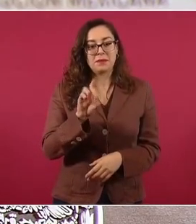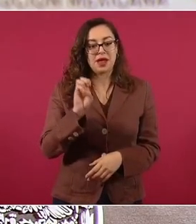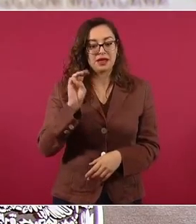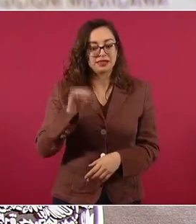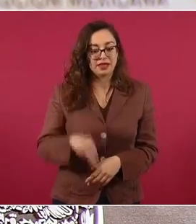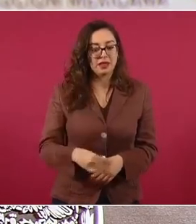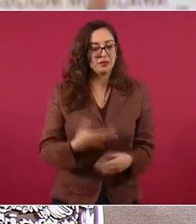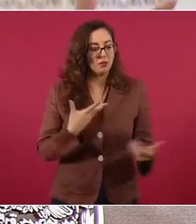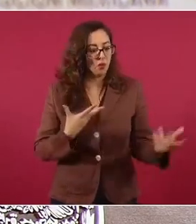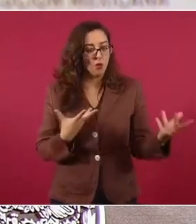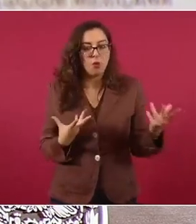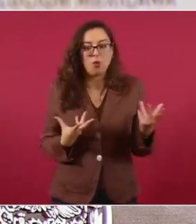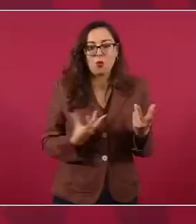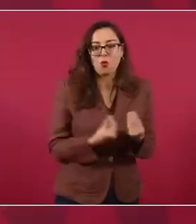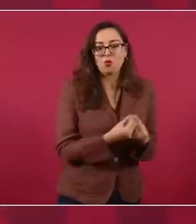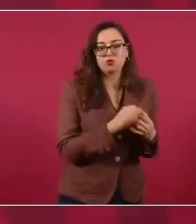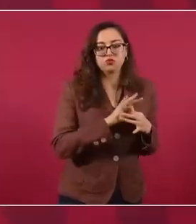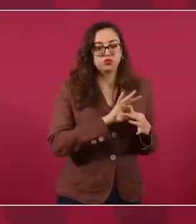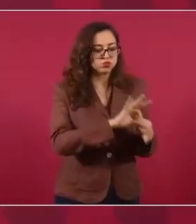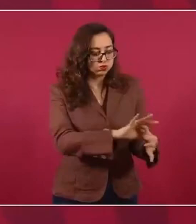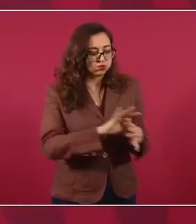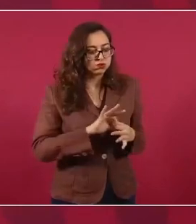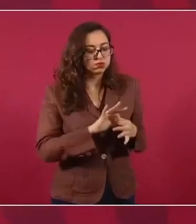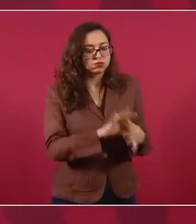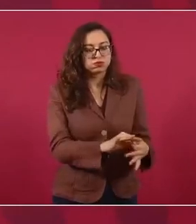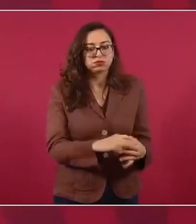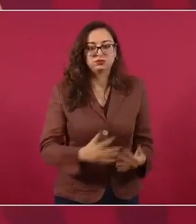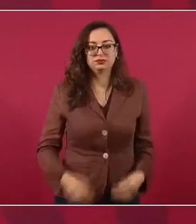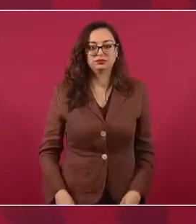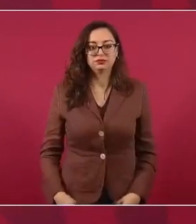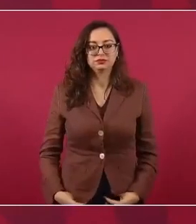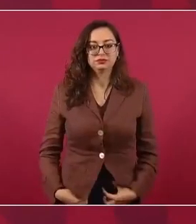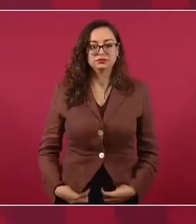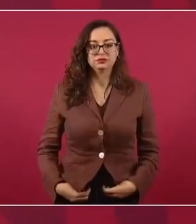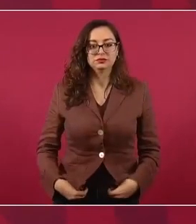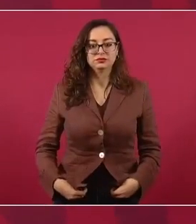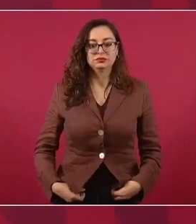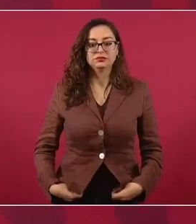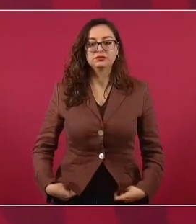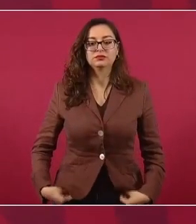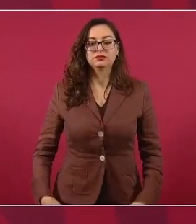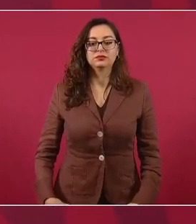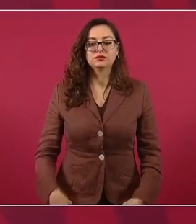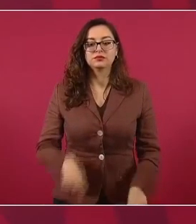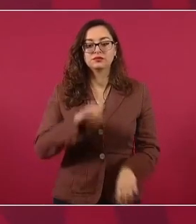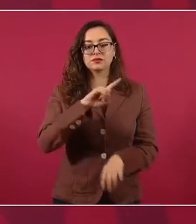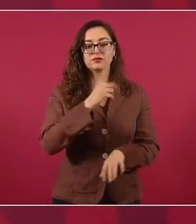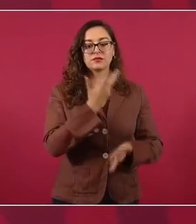Entonces, además hay 40 millones de mexicanos